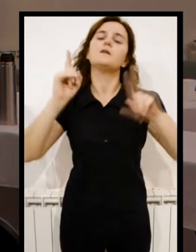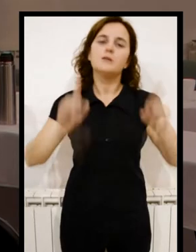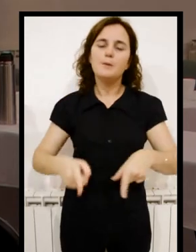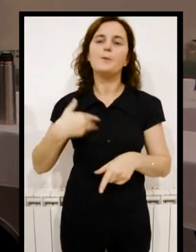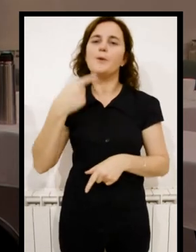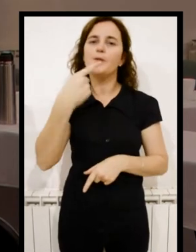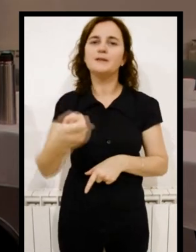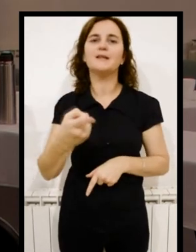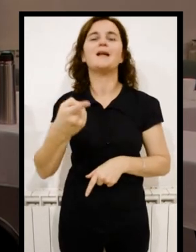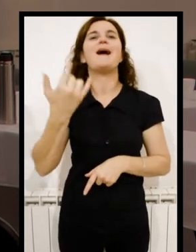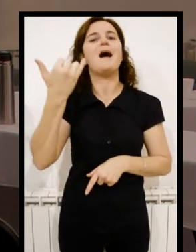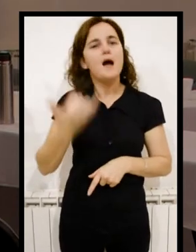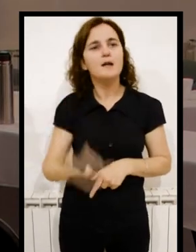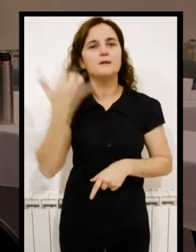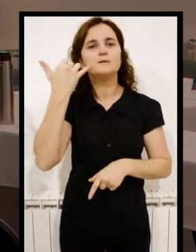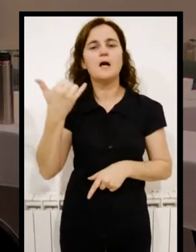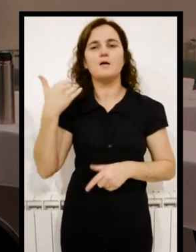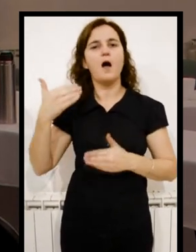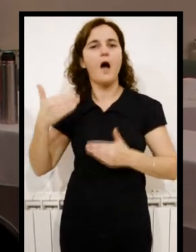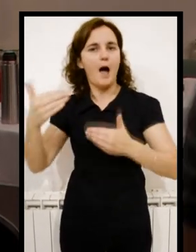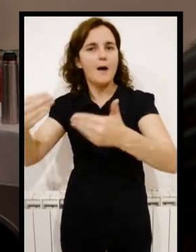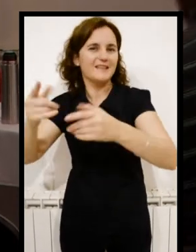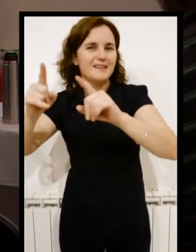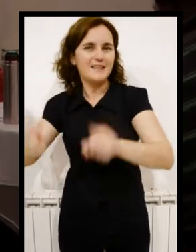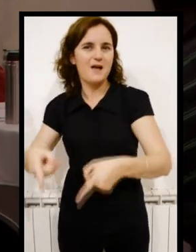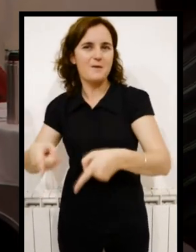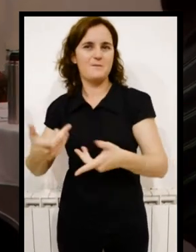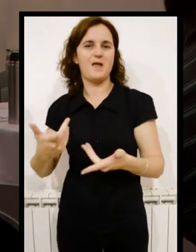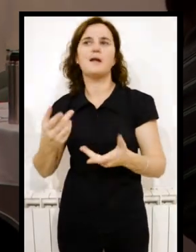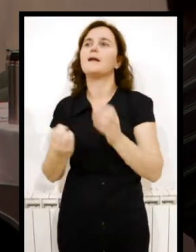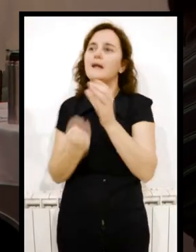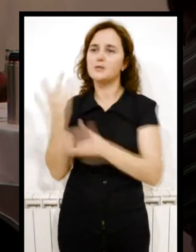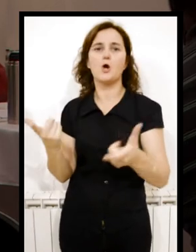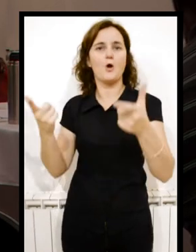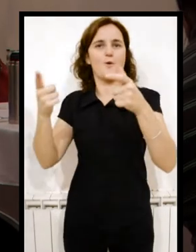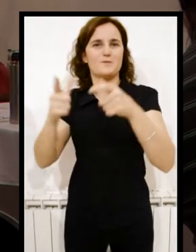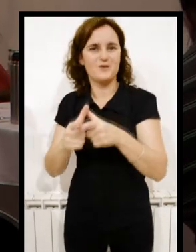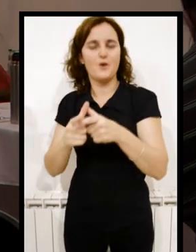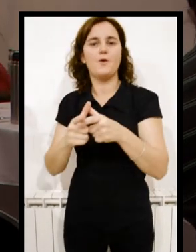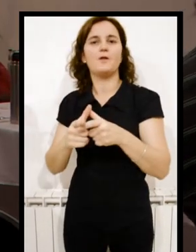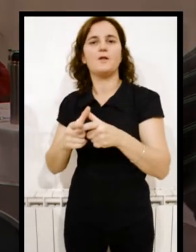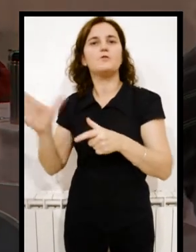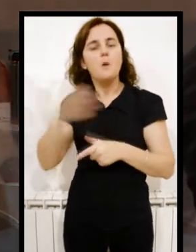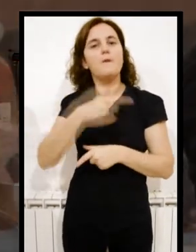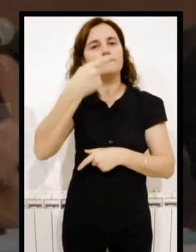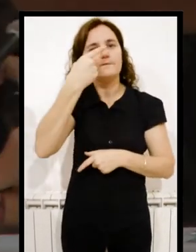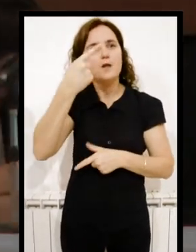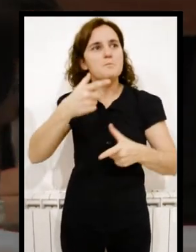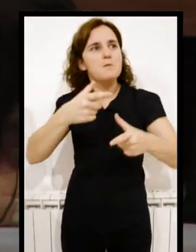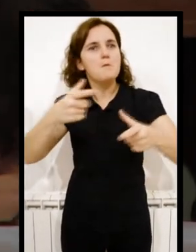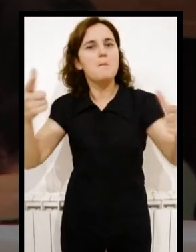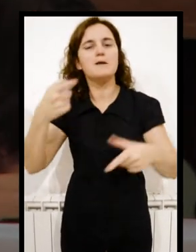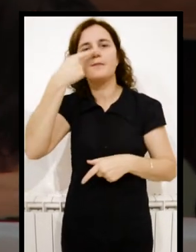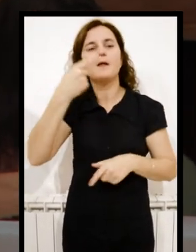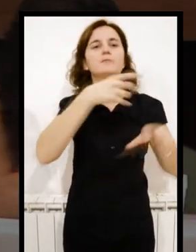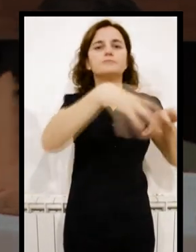bueno, que hay un montón de pasos avanzados en relación a esto, la conformación de la comisión, el interés cada vez más creciente